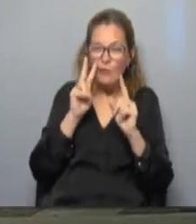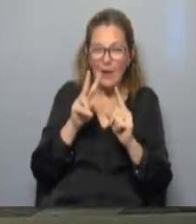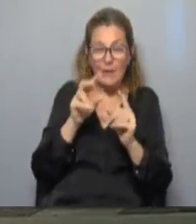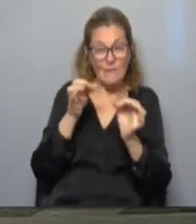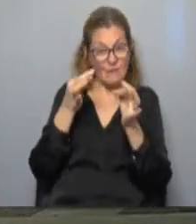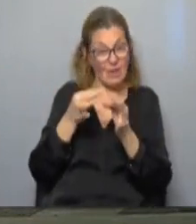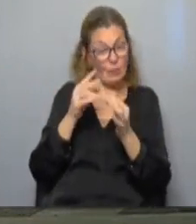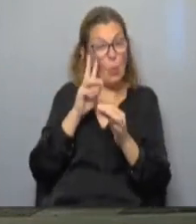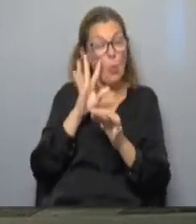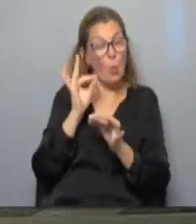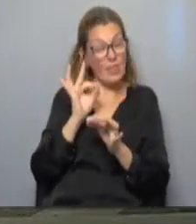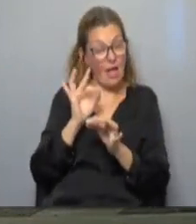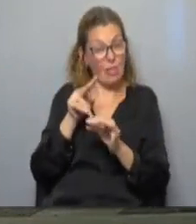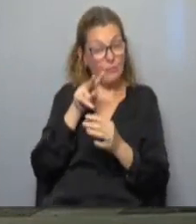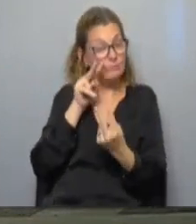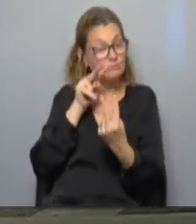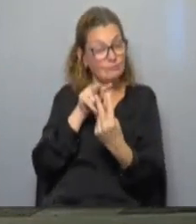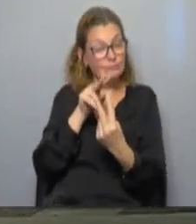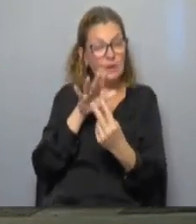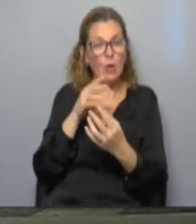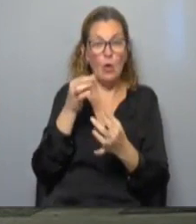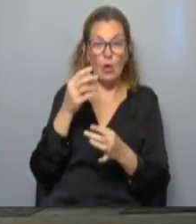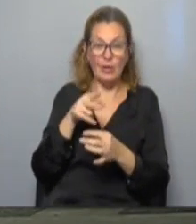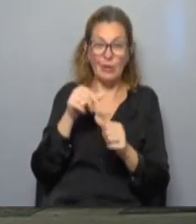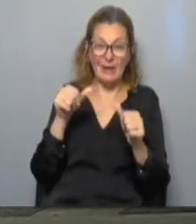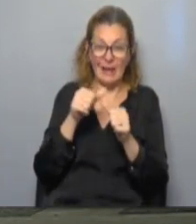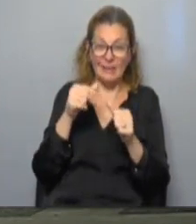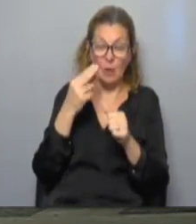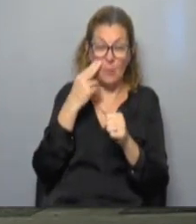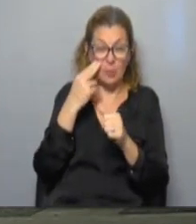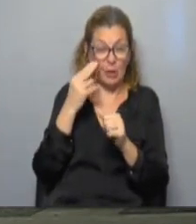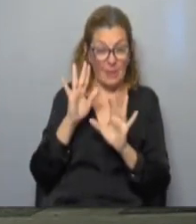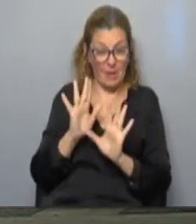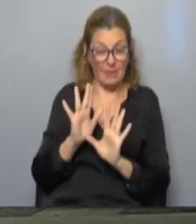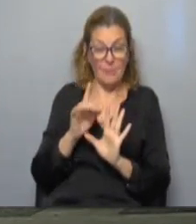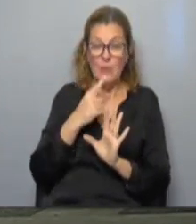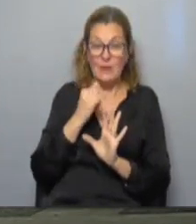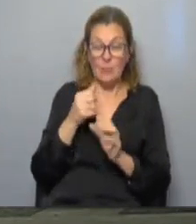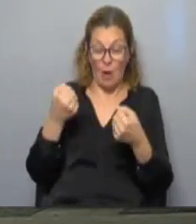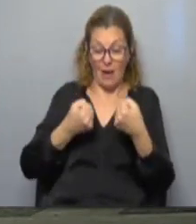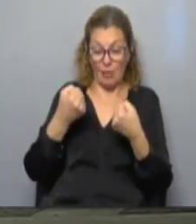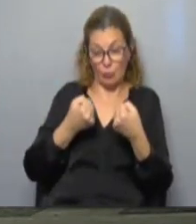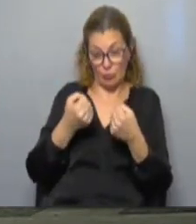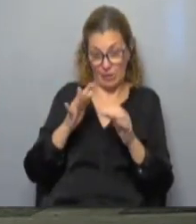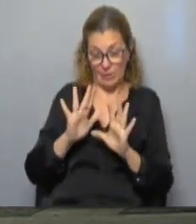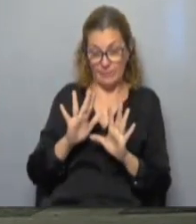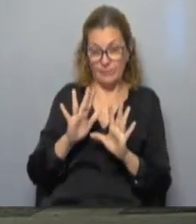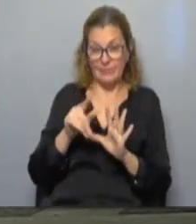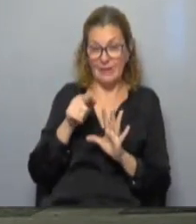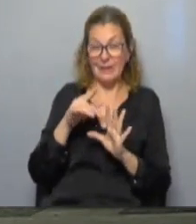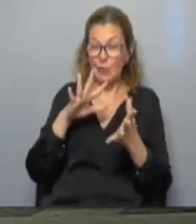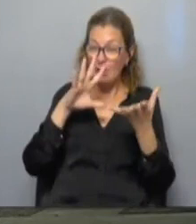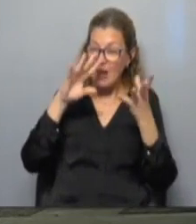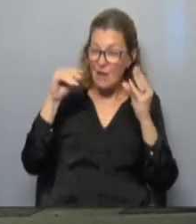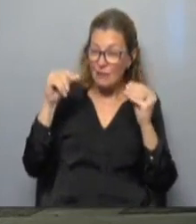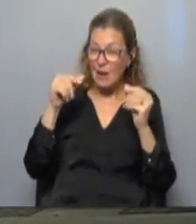visibilidad horizontal en la superficie, lo que justamente hace que haya que tomar precauciones, por ejemplo, al conducir vehículos. Este fenómeno